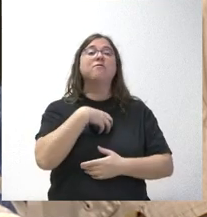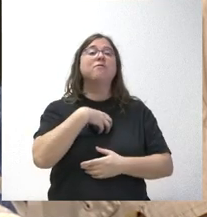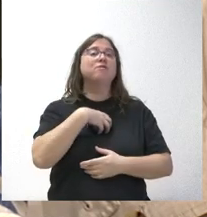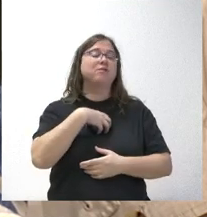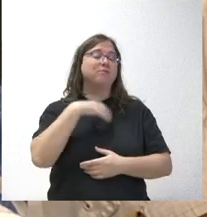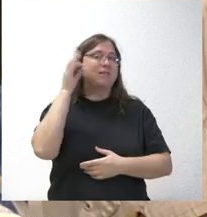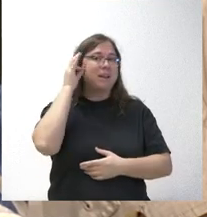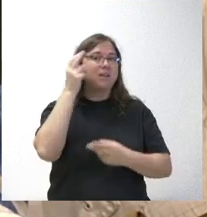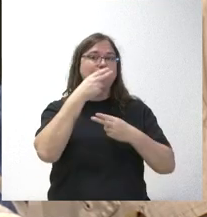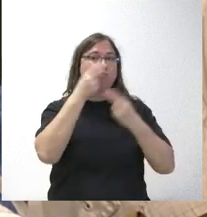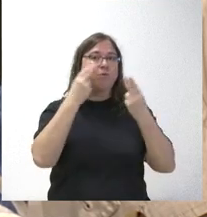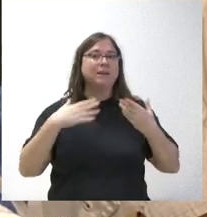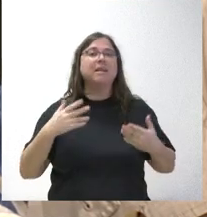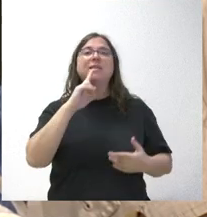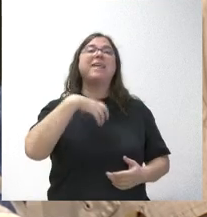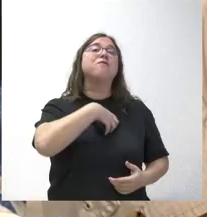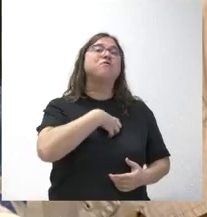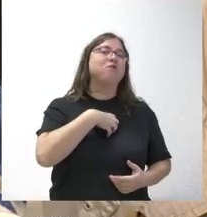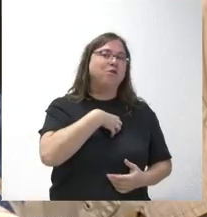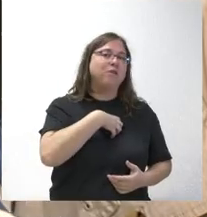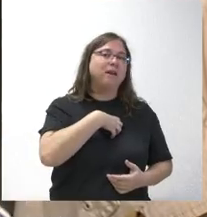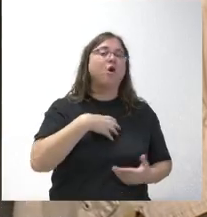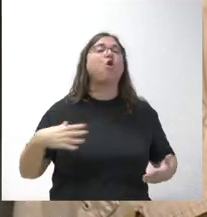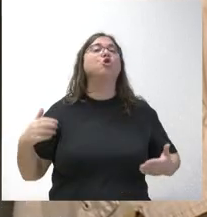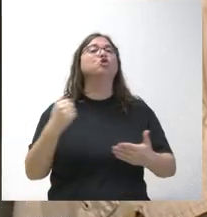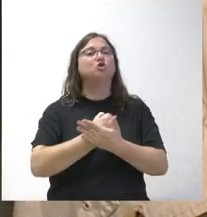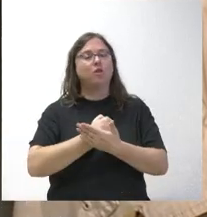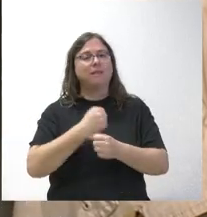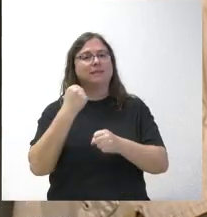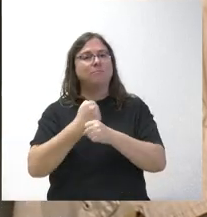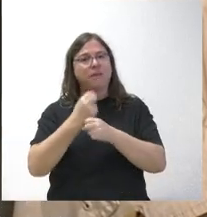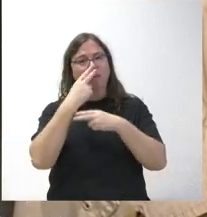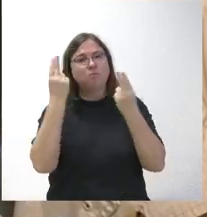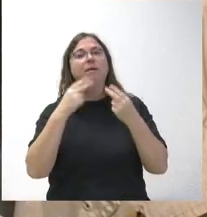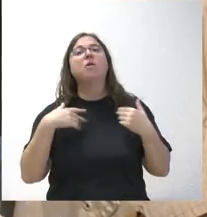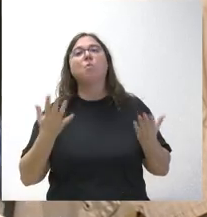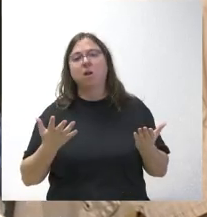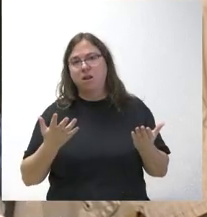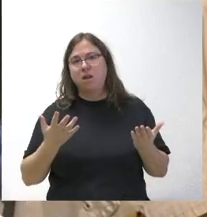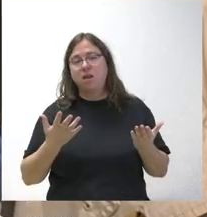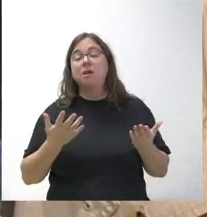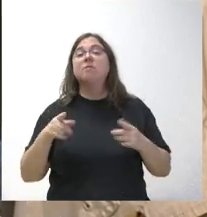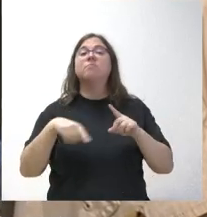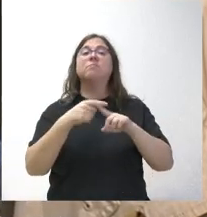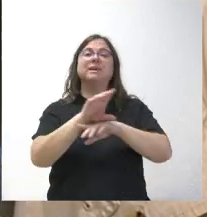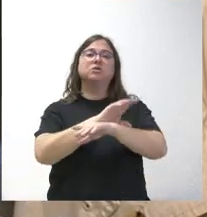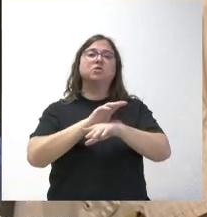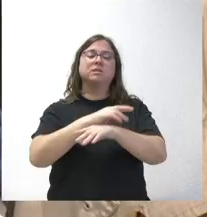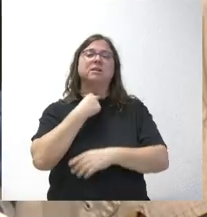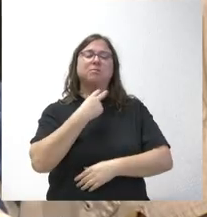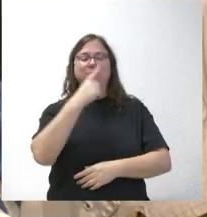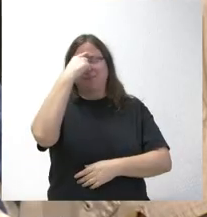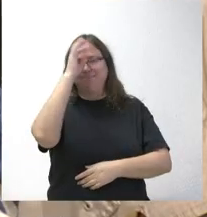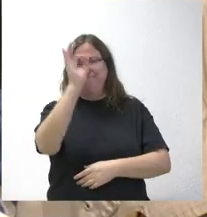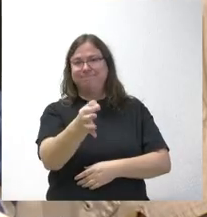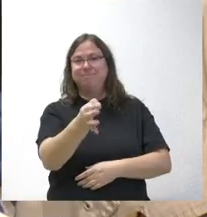funcionarias, creo que ha hablado de funcionarias. Y luego, al consejero portavoz… Ah, sí,